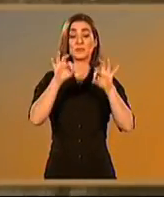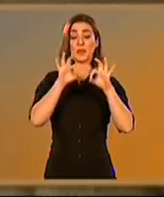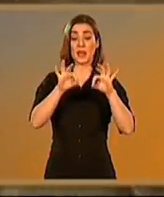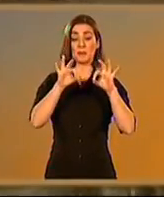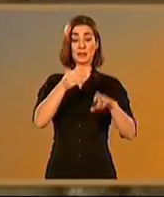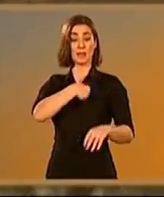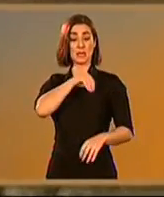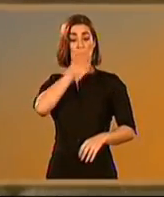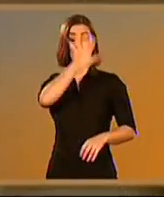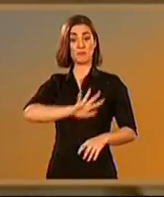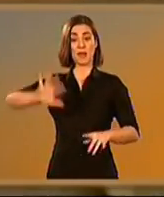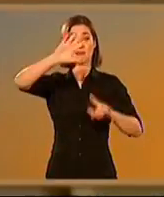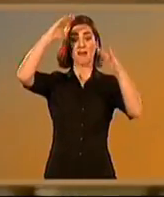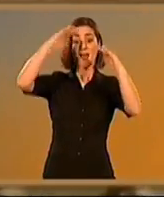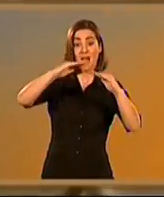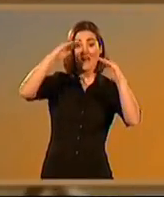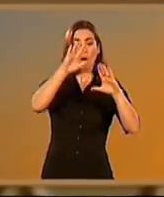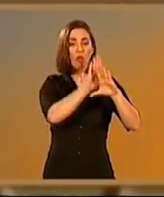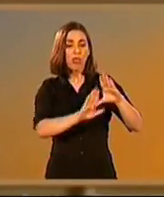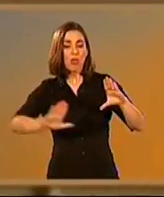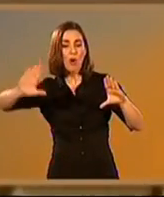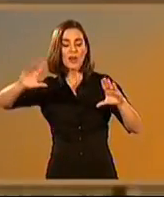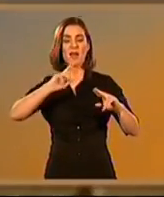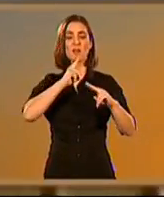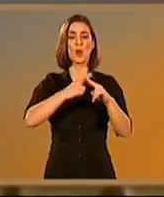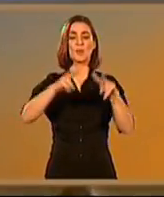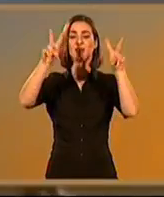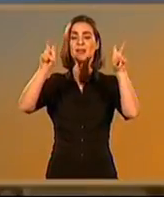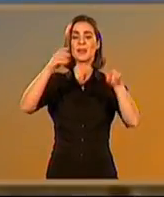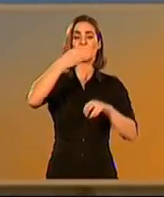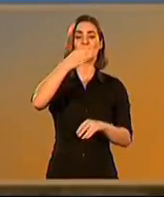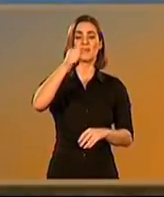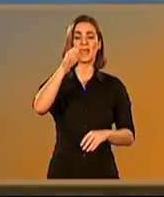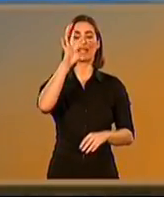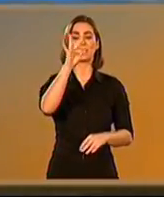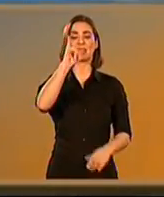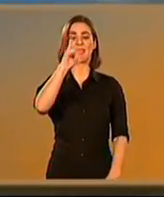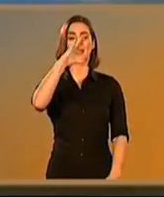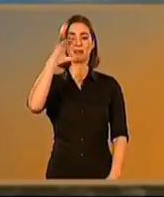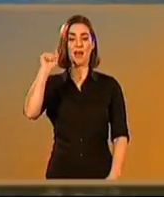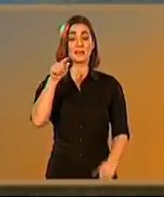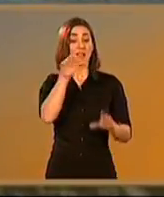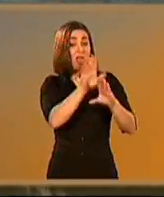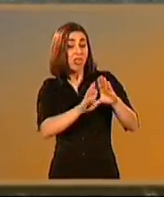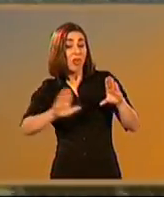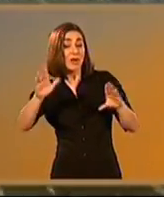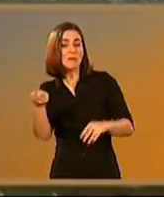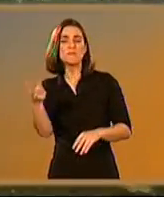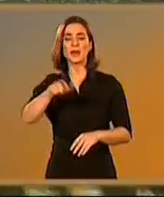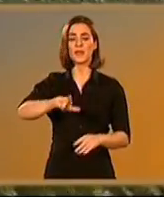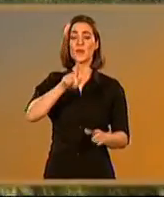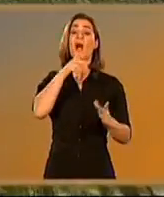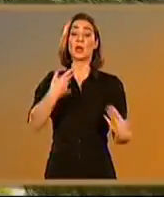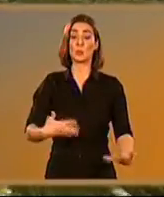en nuestra península. Y dentro de esta, en una de sus regiones más apreciadas. La